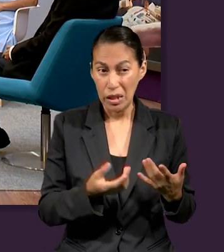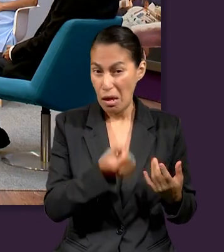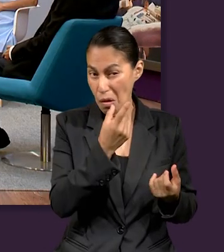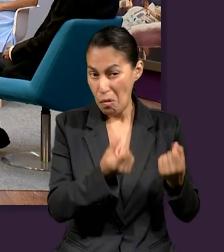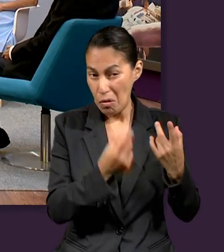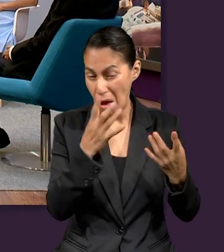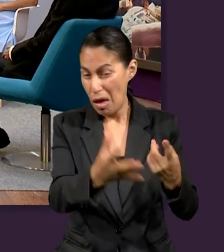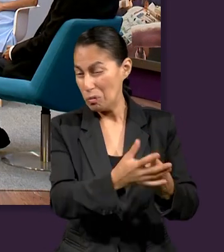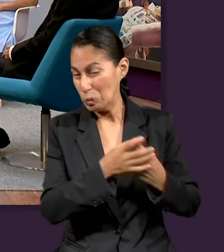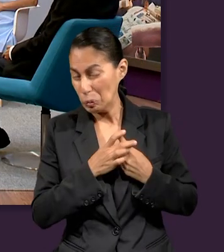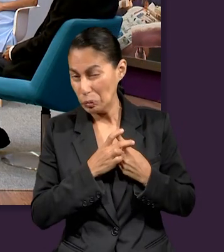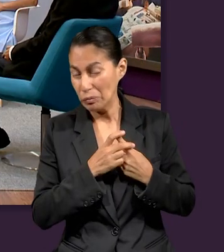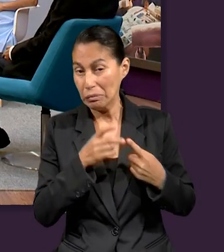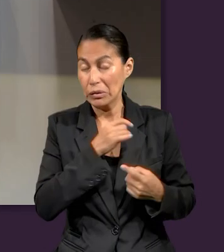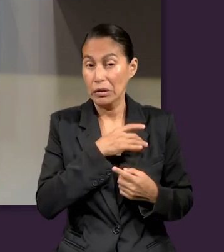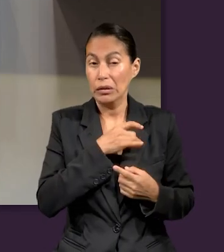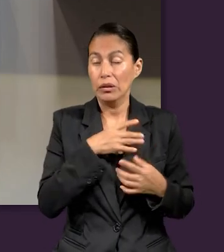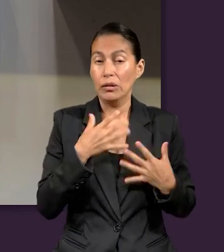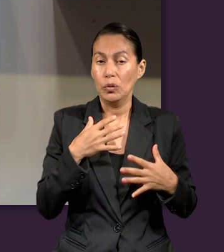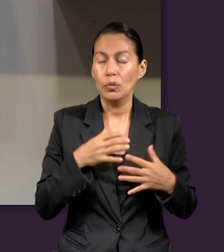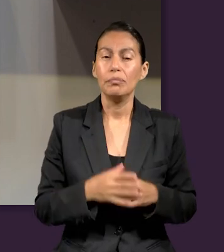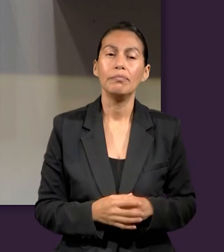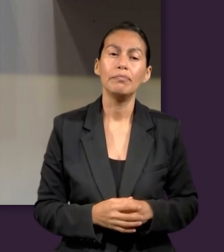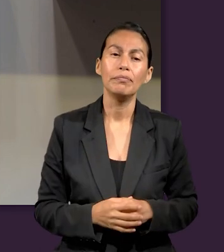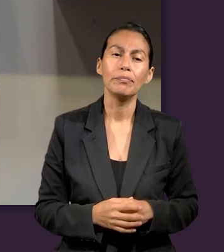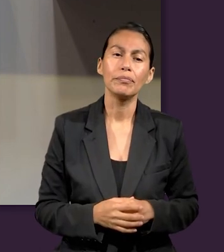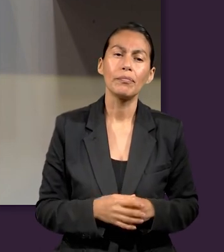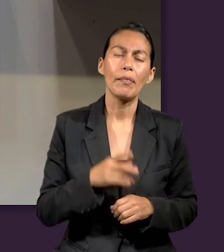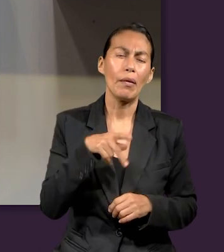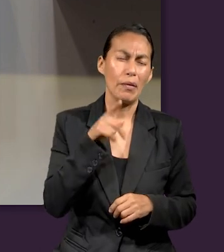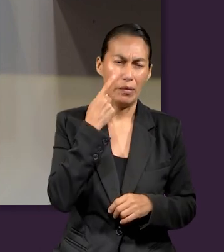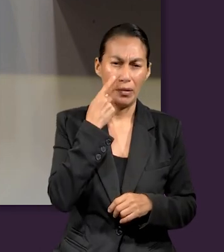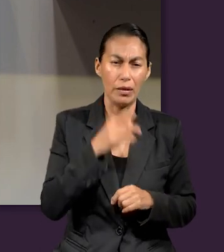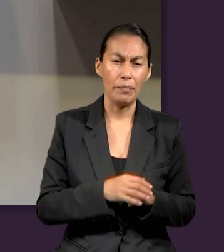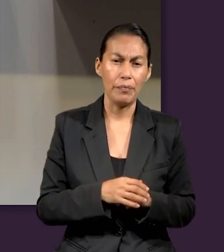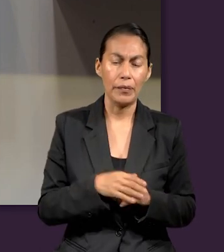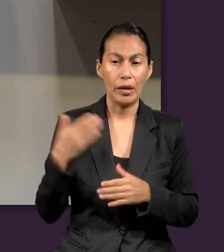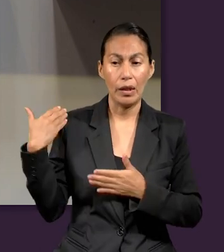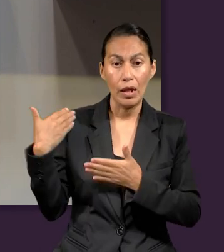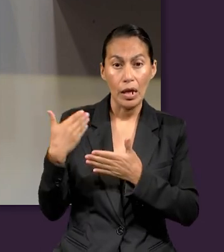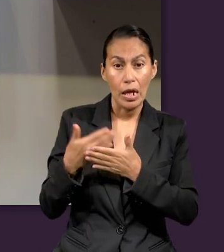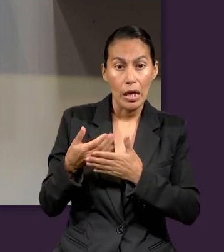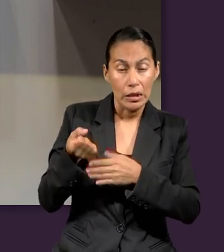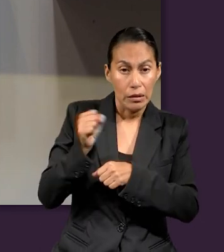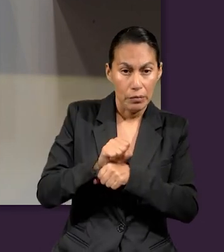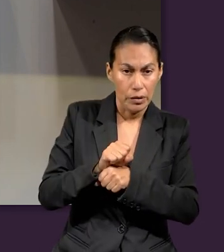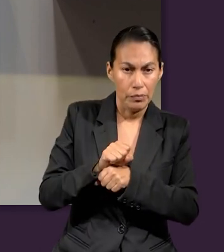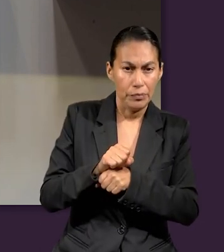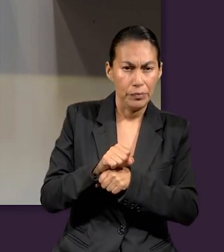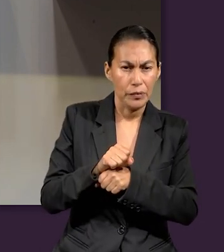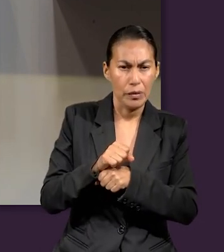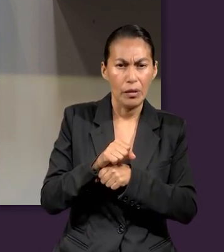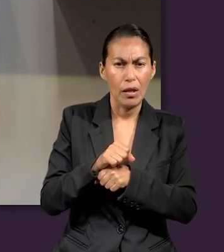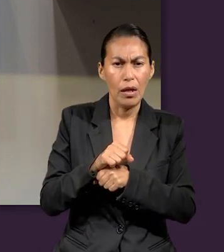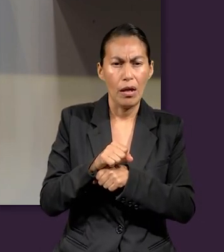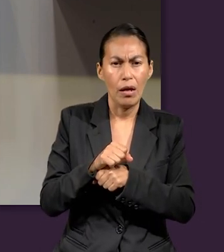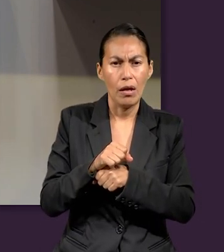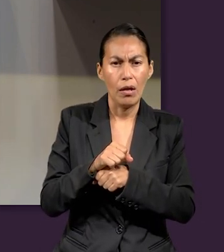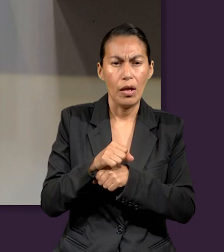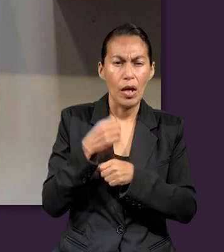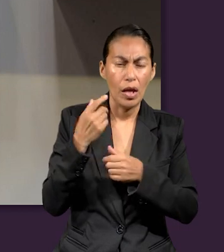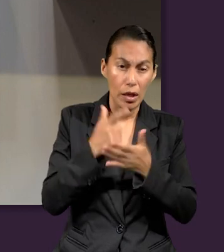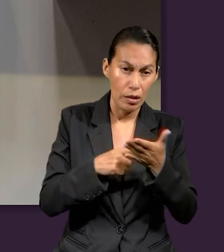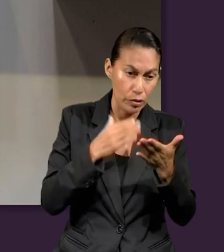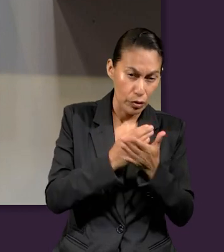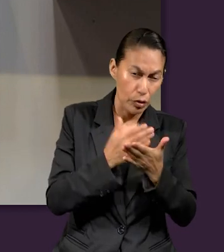semana, la semana que ha transcurrido, nosotros hemos estudiado una lección que habla de la